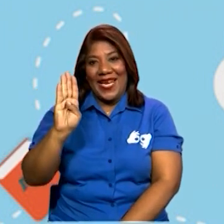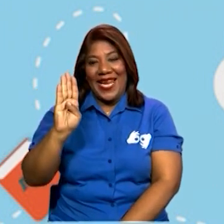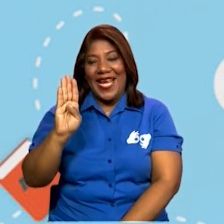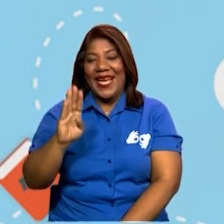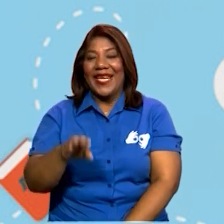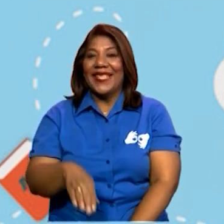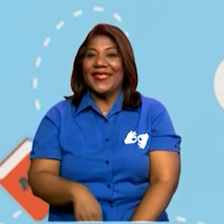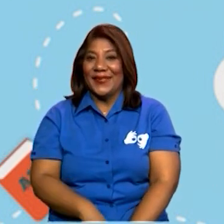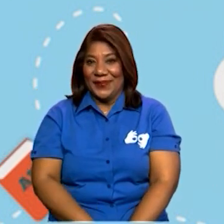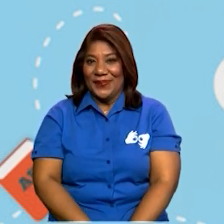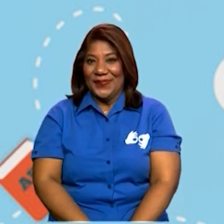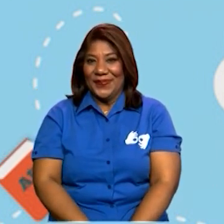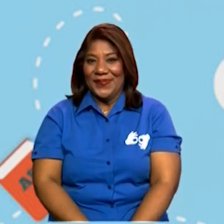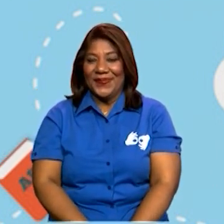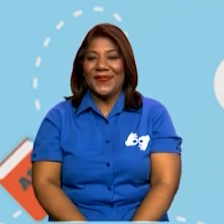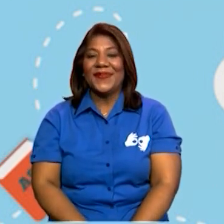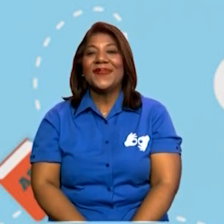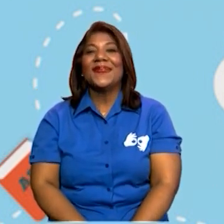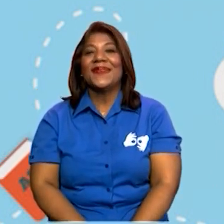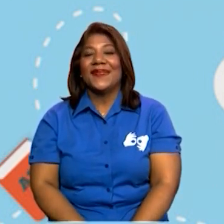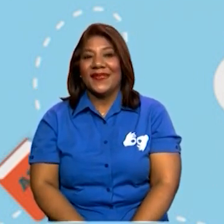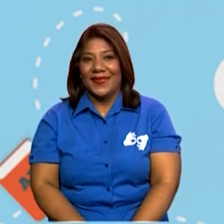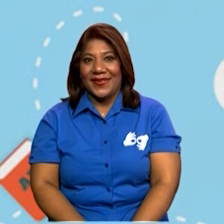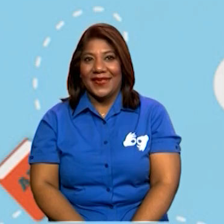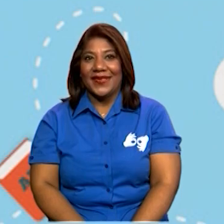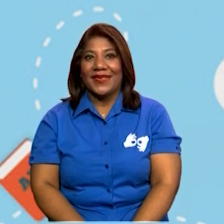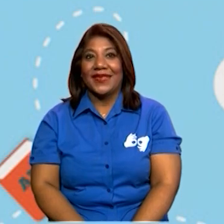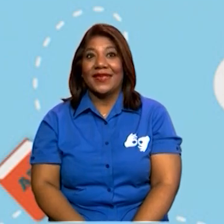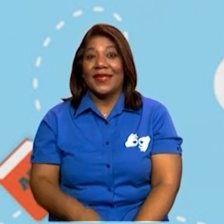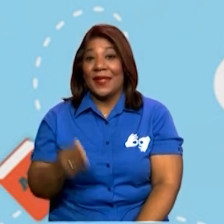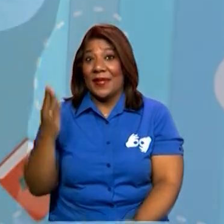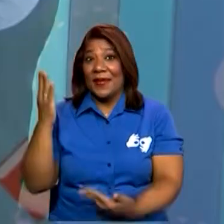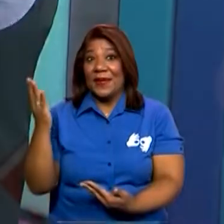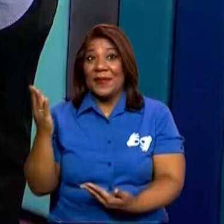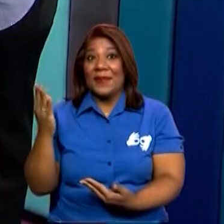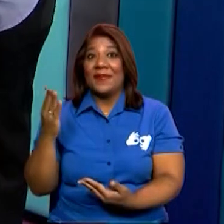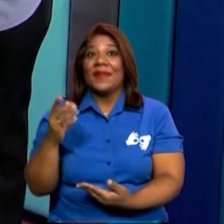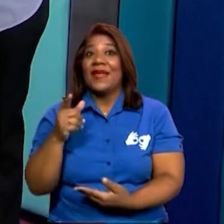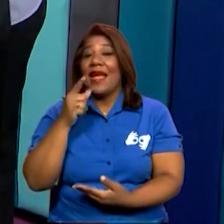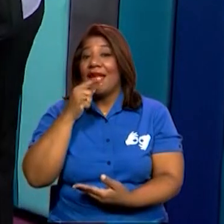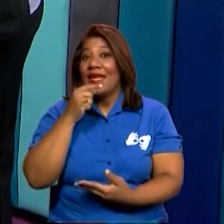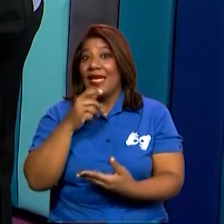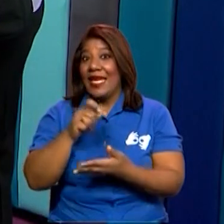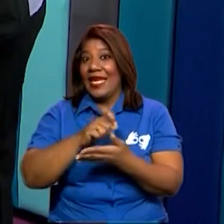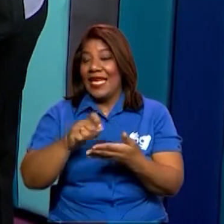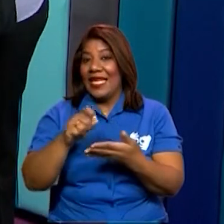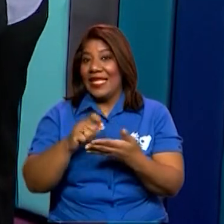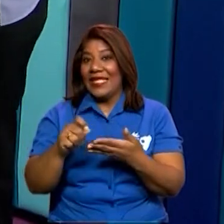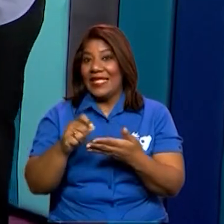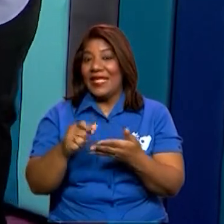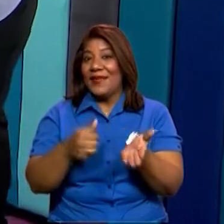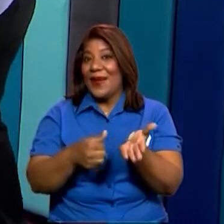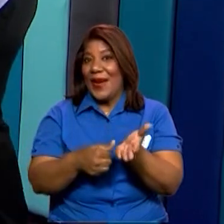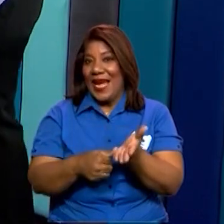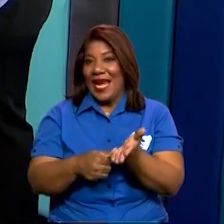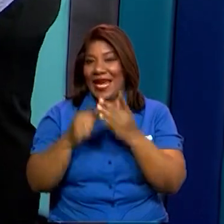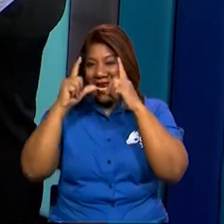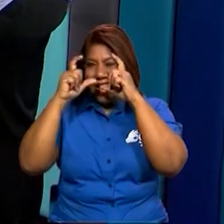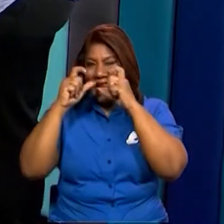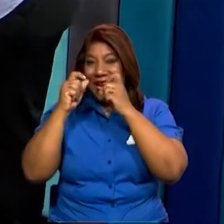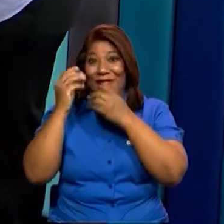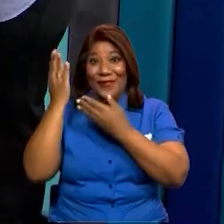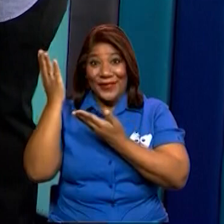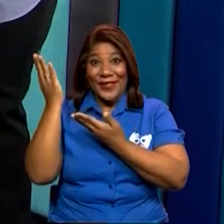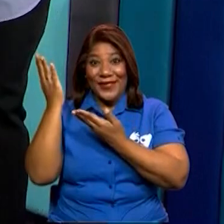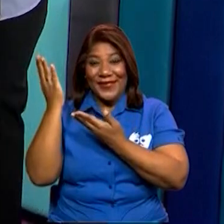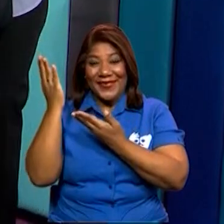M. Barría. Y aquí tenemos la imagen de nuestro niño que hizo esa carta para todos ustedes. Muy